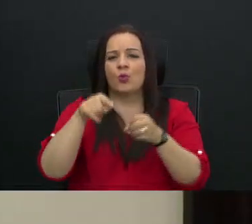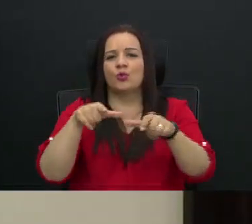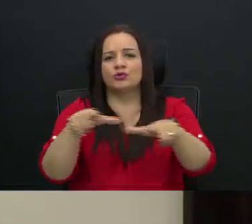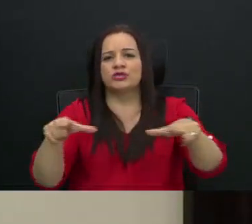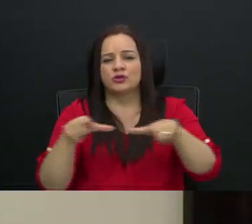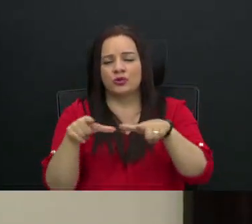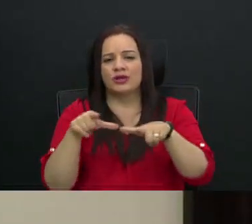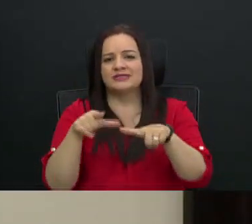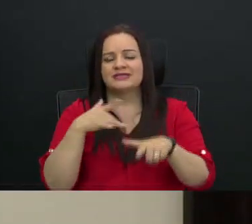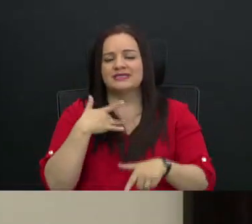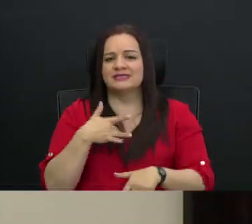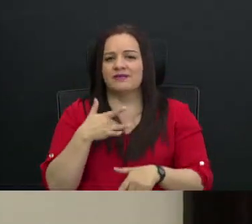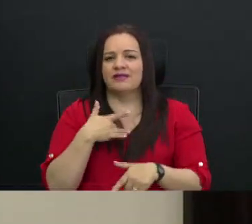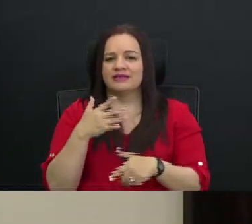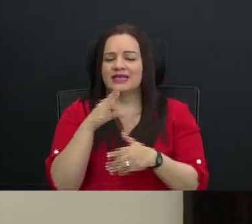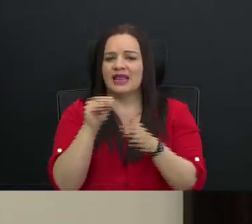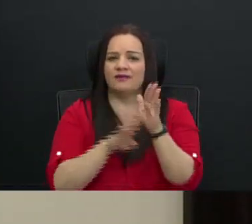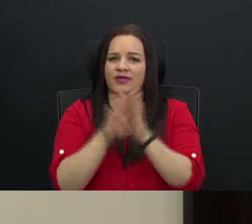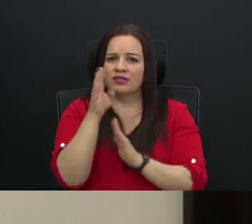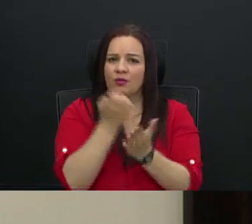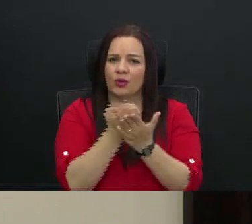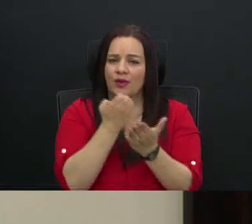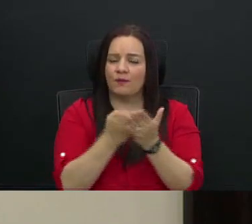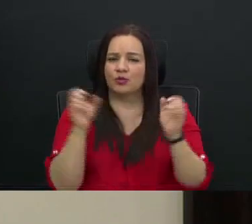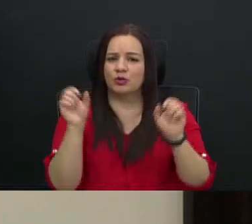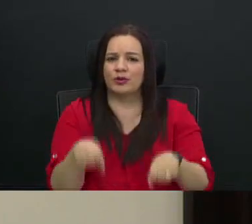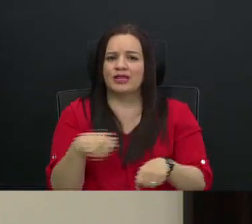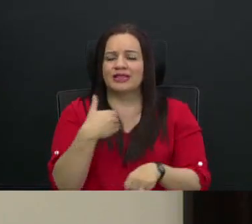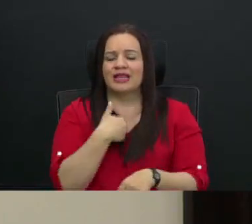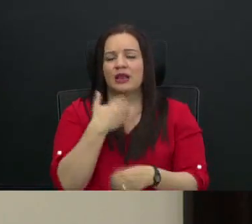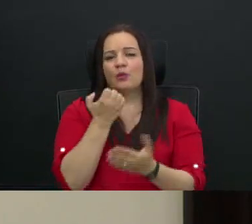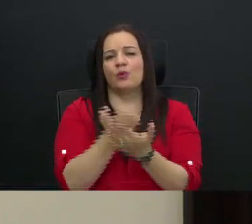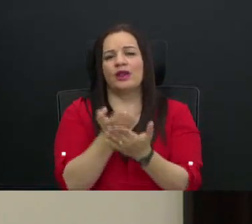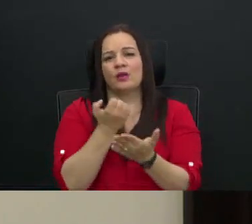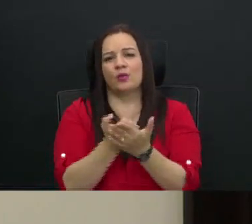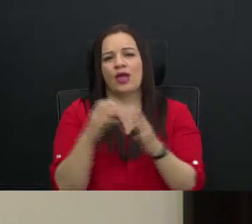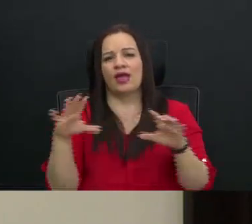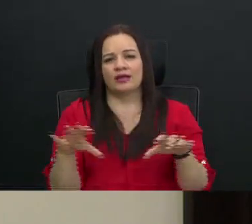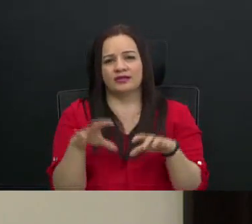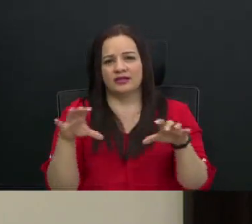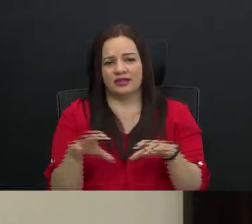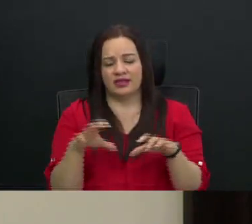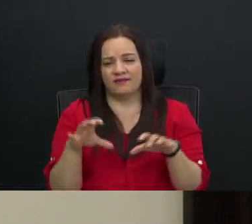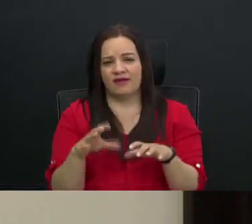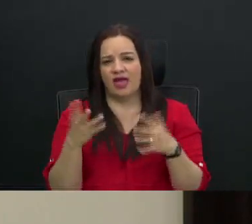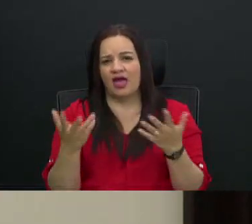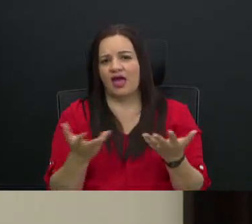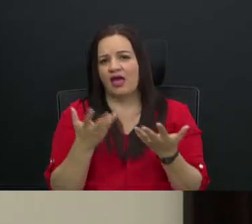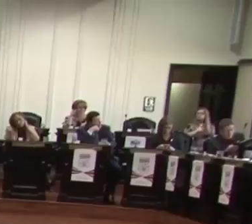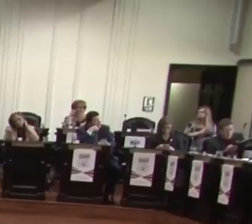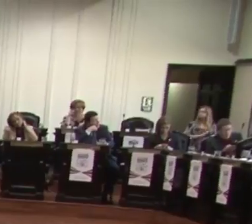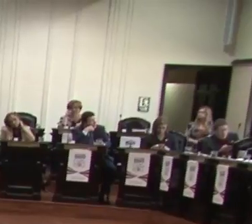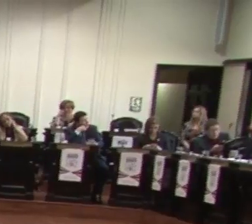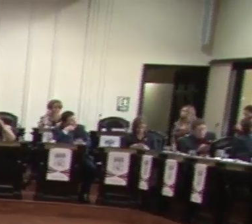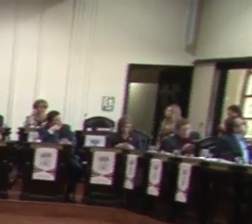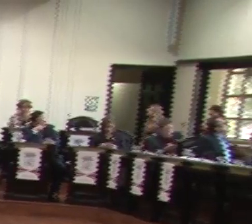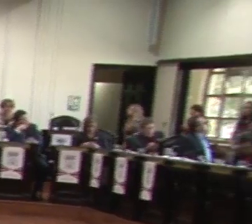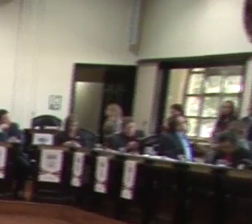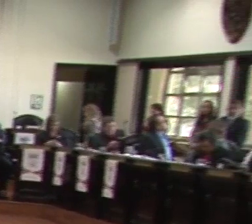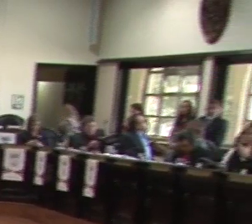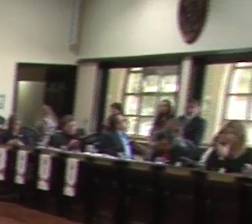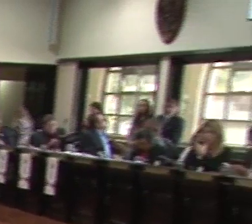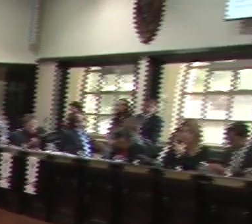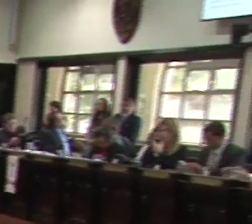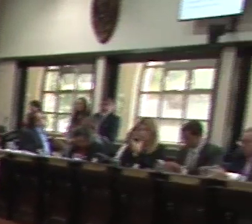oficialista Laura Guido le pidió al ministro de Hacienda medidas concretas para combatir la evasión y la ilusión fiscal. Además, Guido